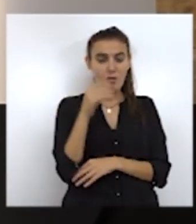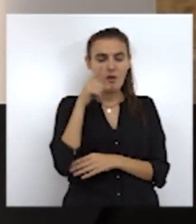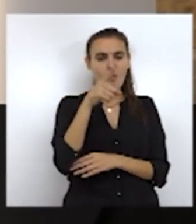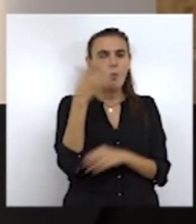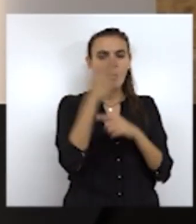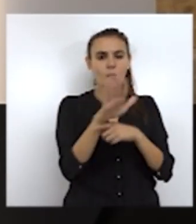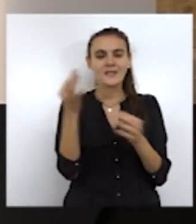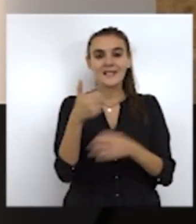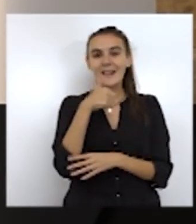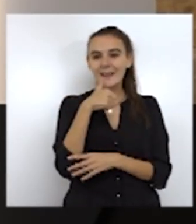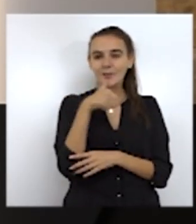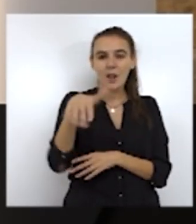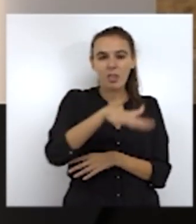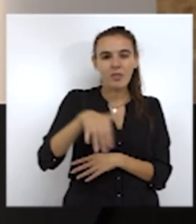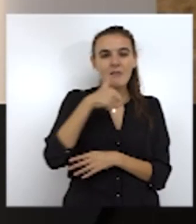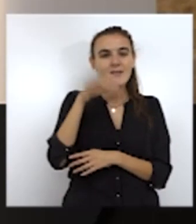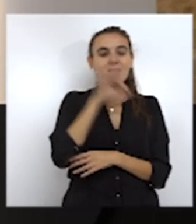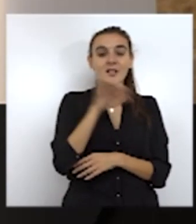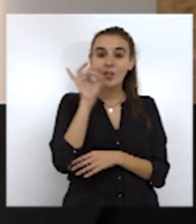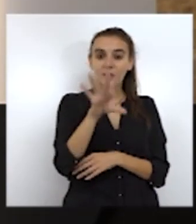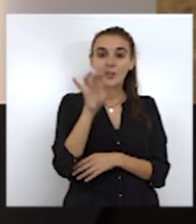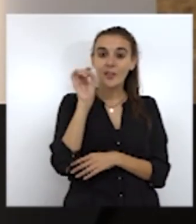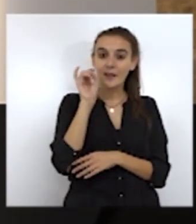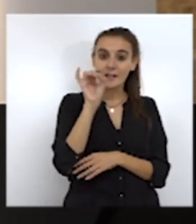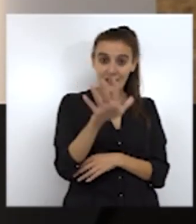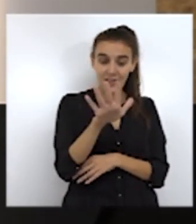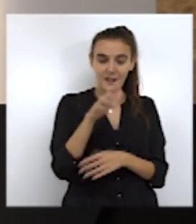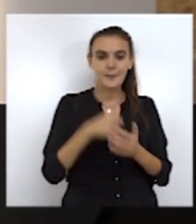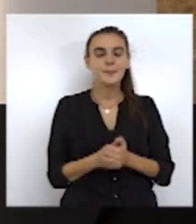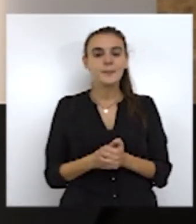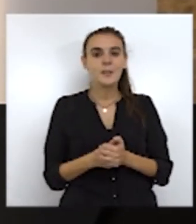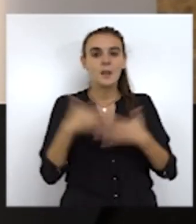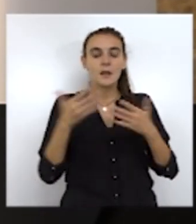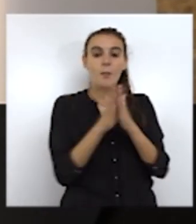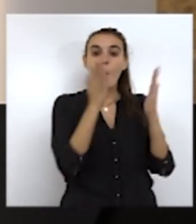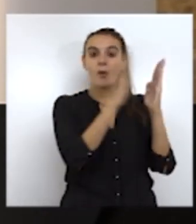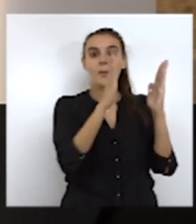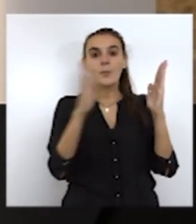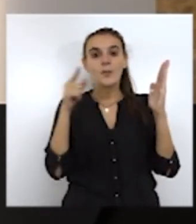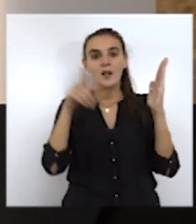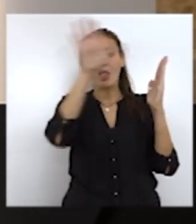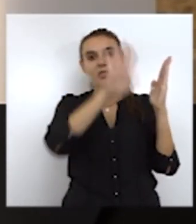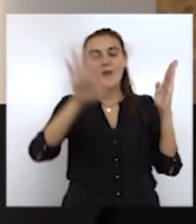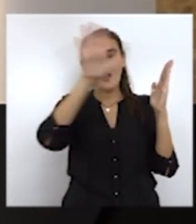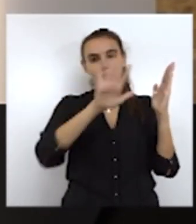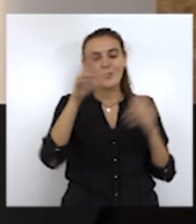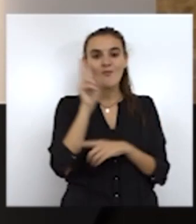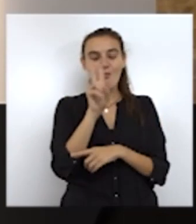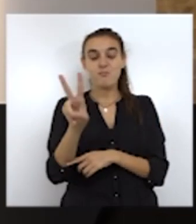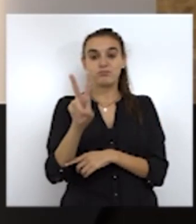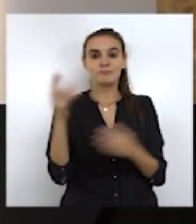la Ceuta, es una parte de la Ceuta del siglo XIV-XV, y pocas bibliotecas a nivel nacional